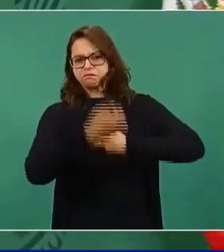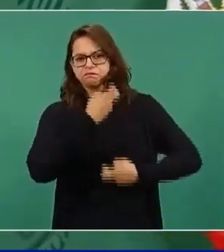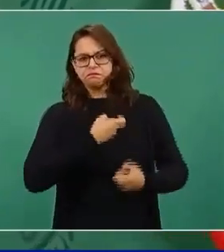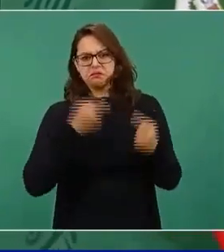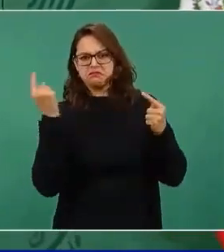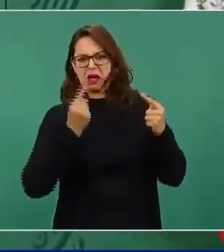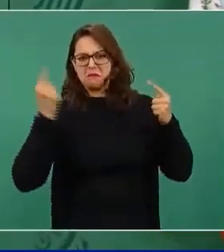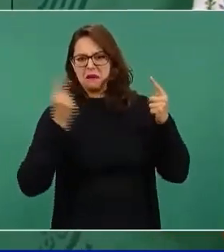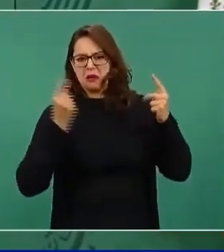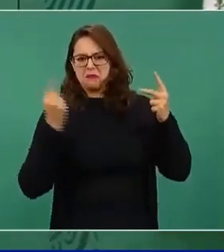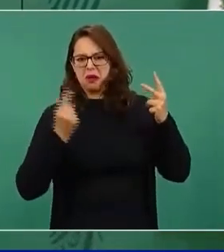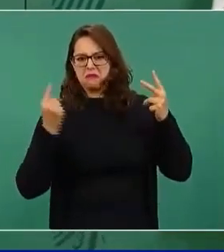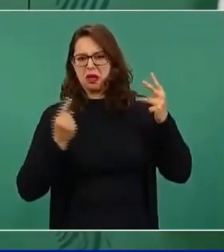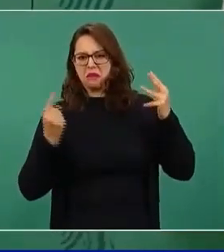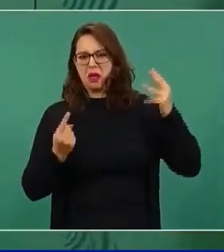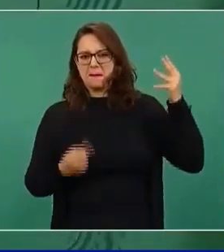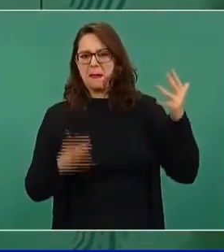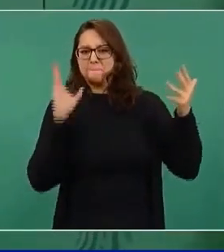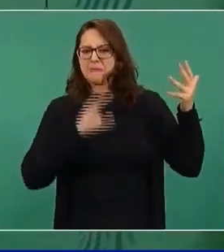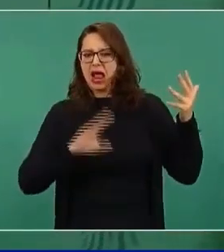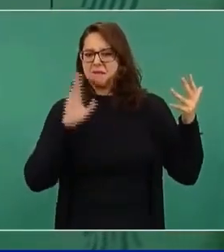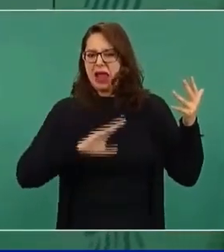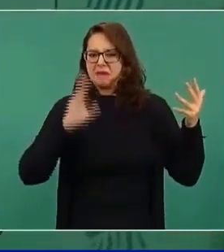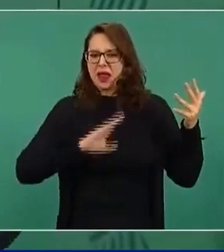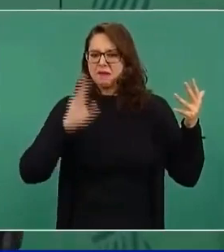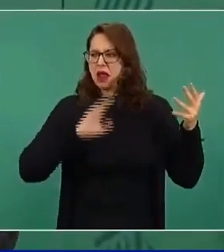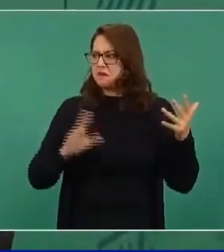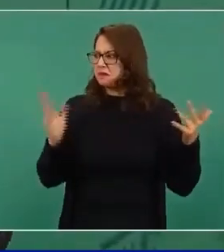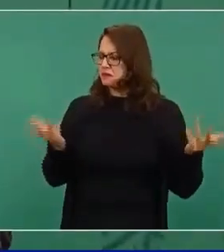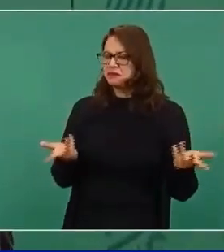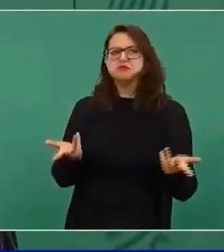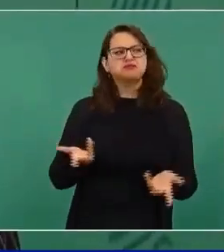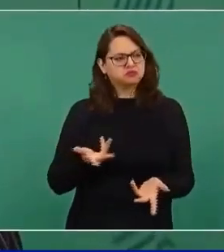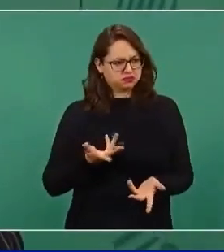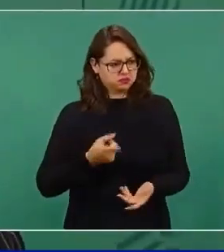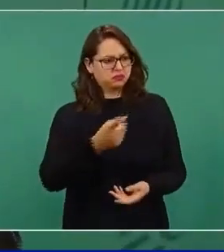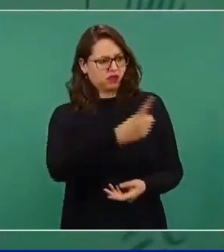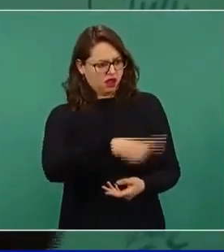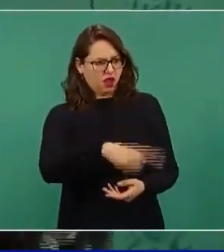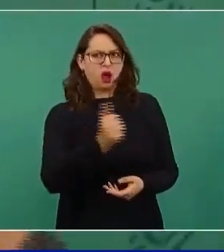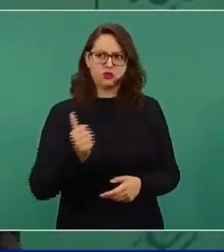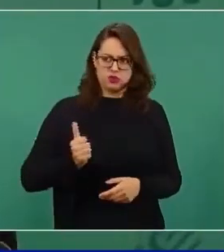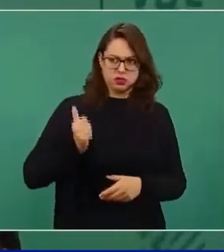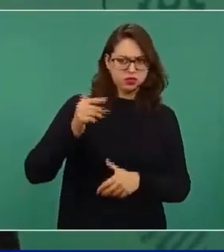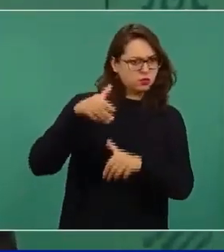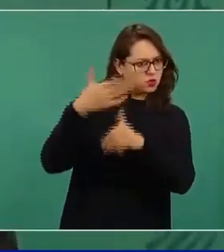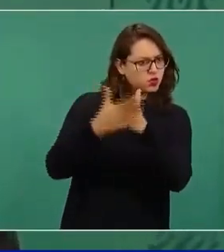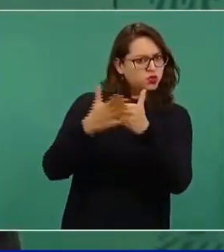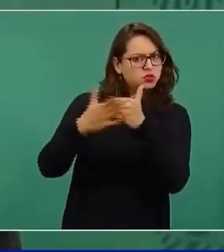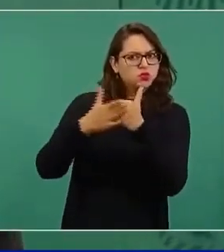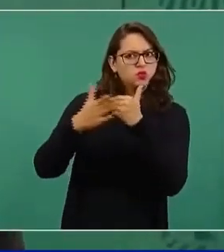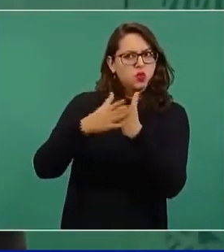¿por qué no aprovechan esta oportunidad